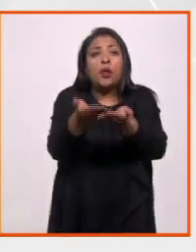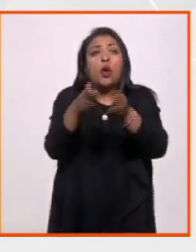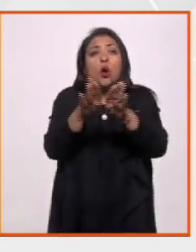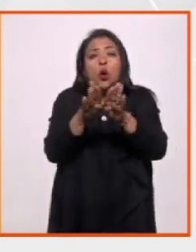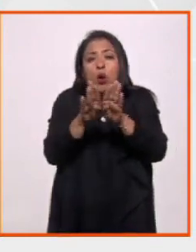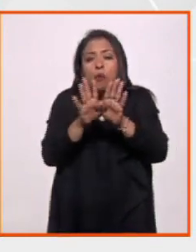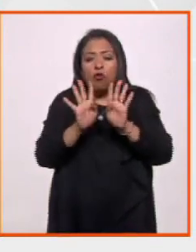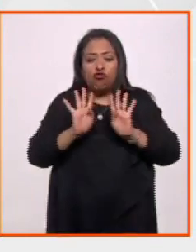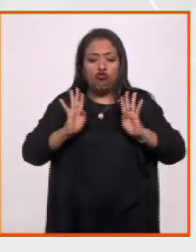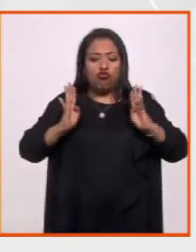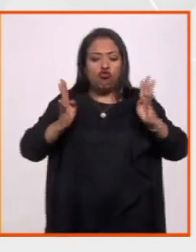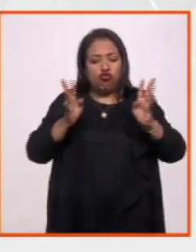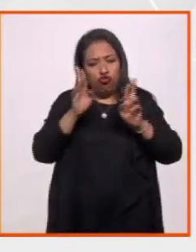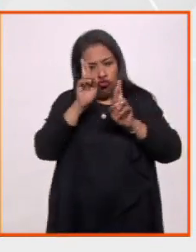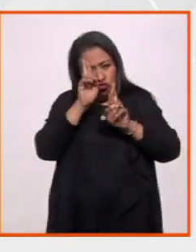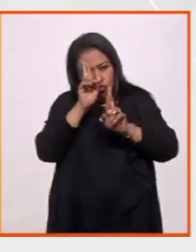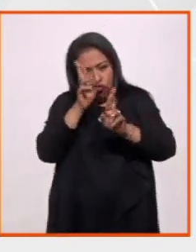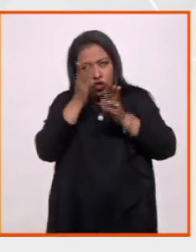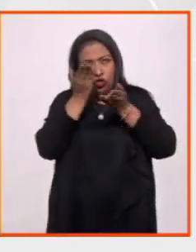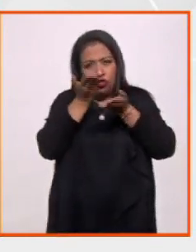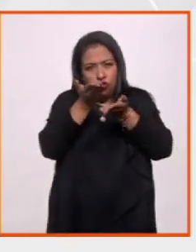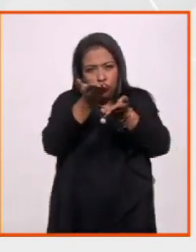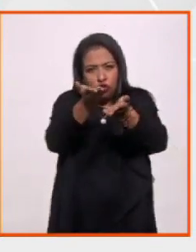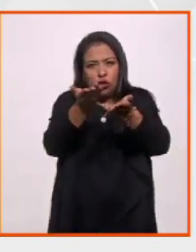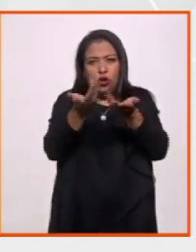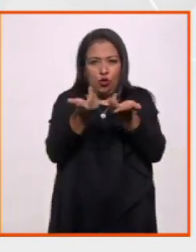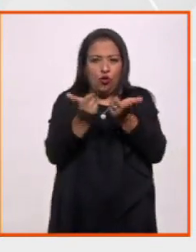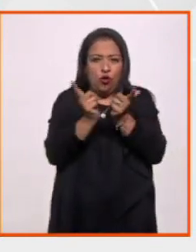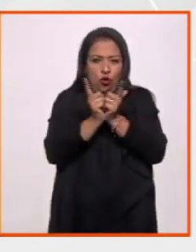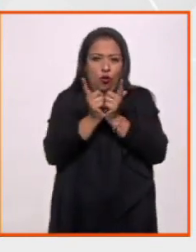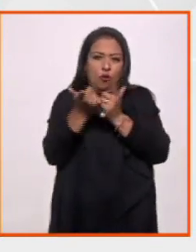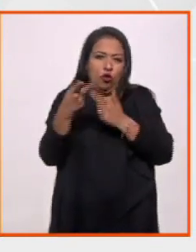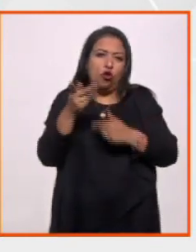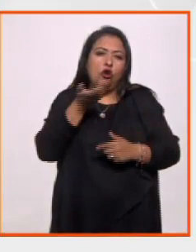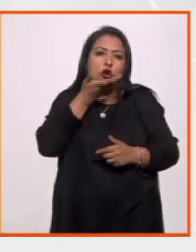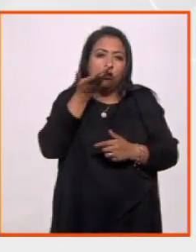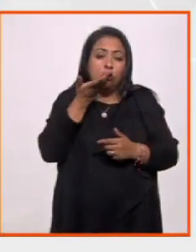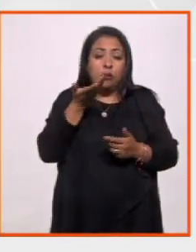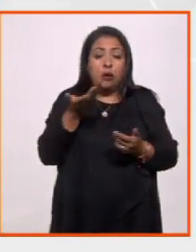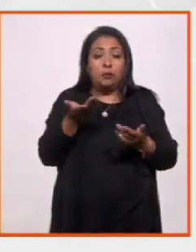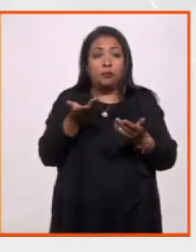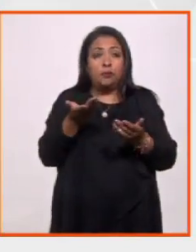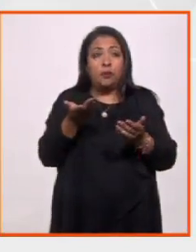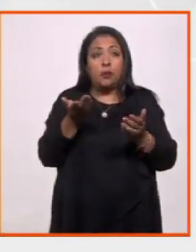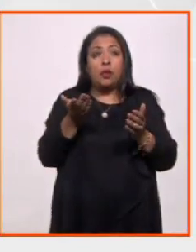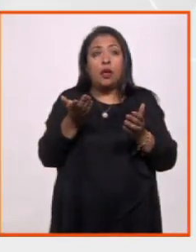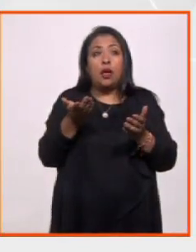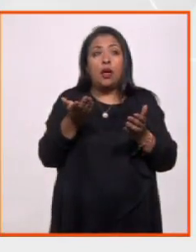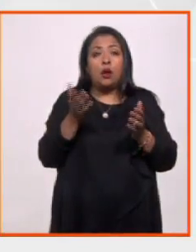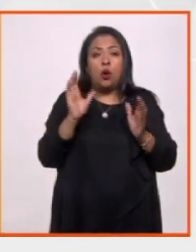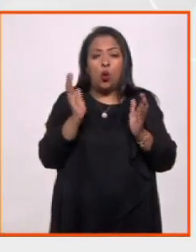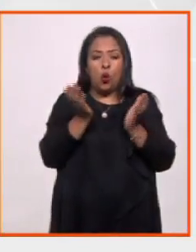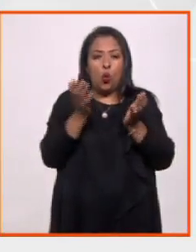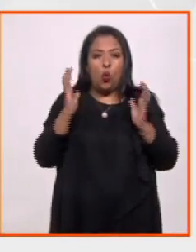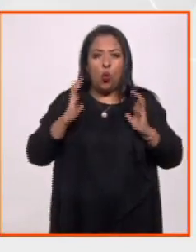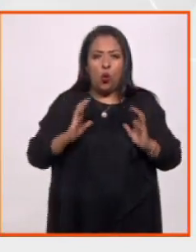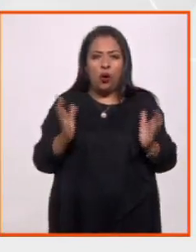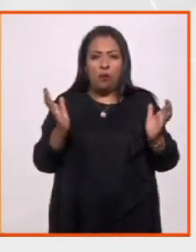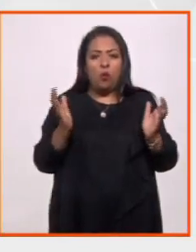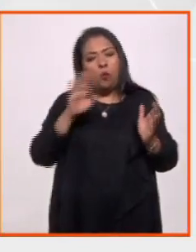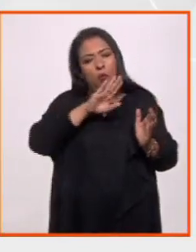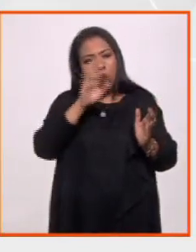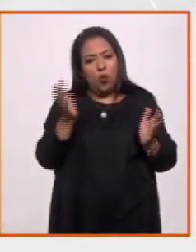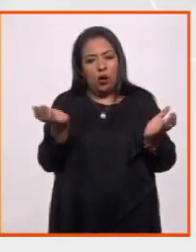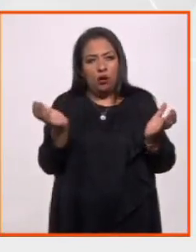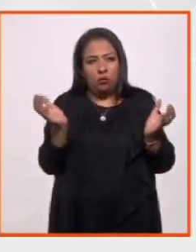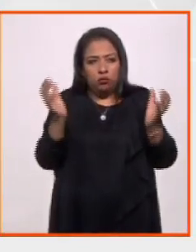a esta parte ritual en este grupo. Y bueno, envolvían, bueno, flexionaban al cuerpo a la hora de morir,